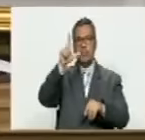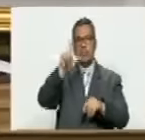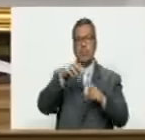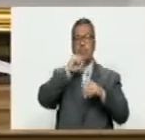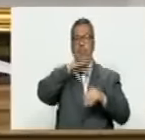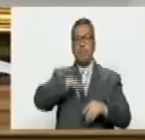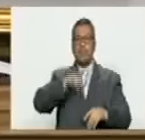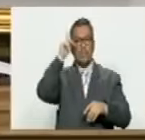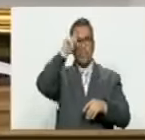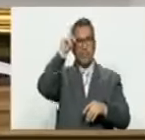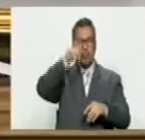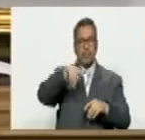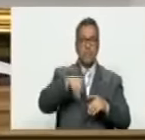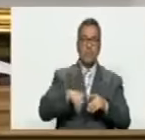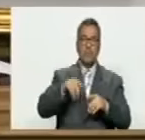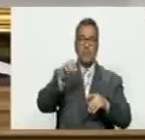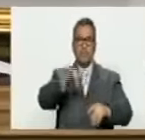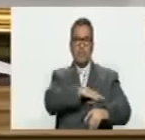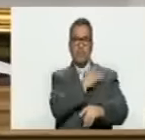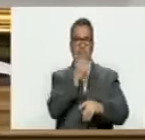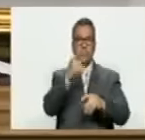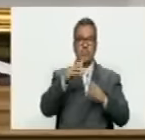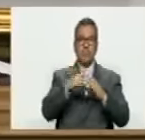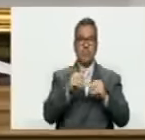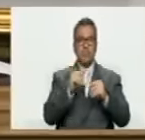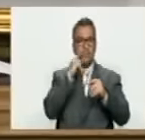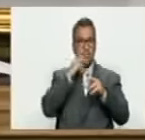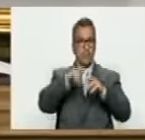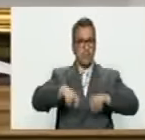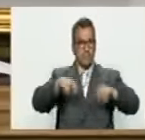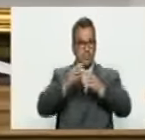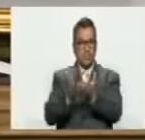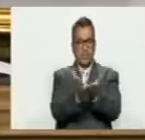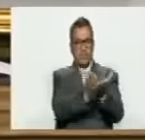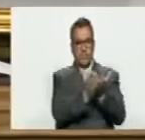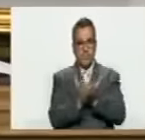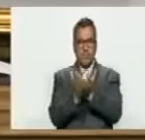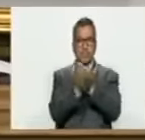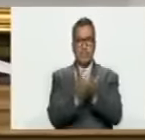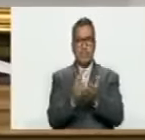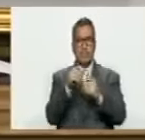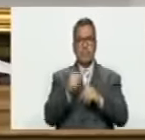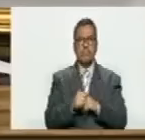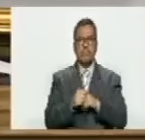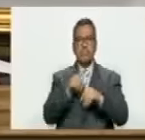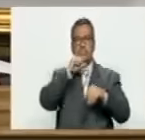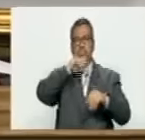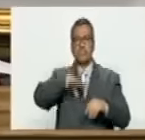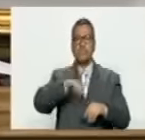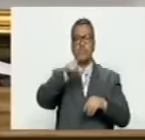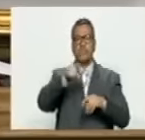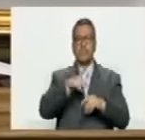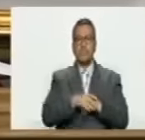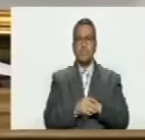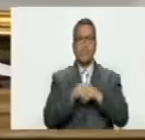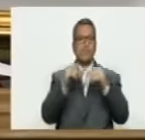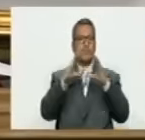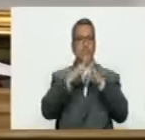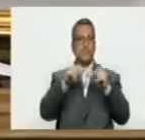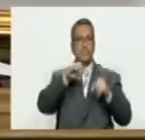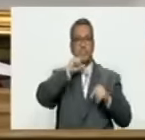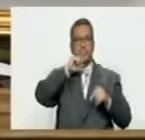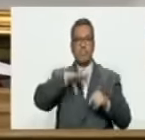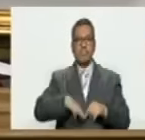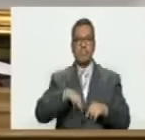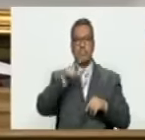profesor universitario acucioso y estudioso de la historia sobre todo la historia